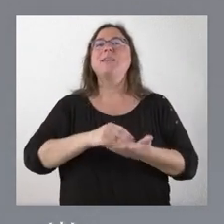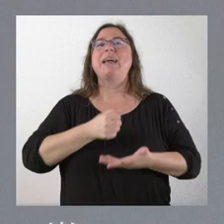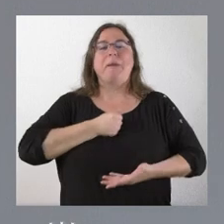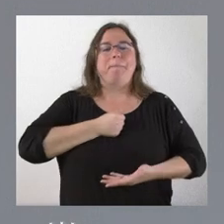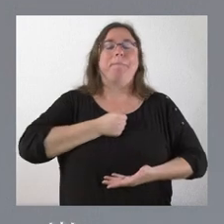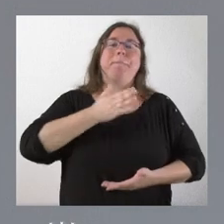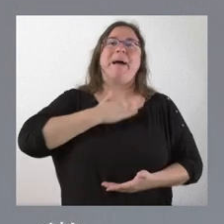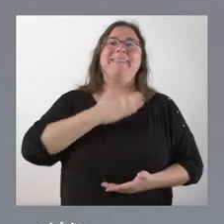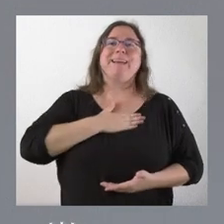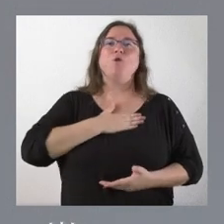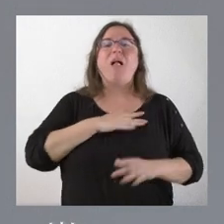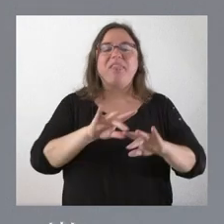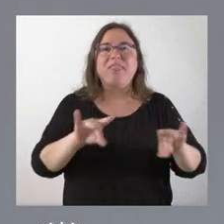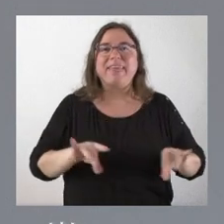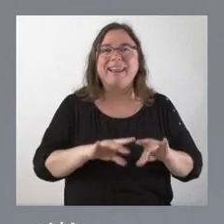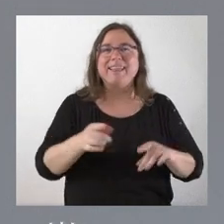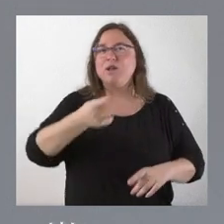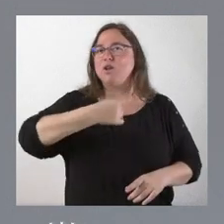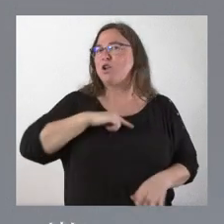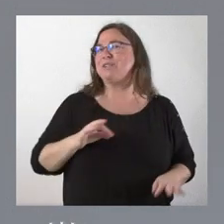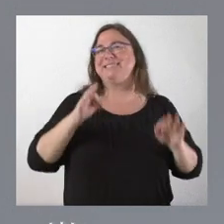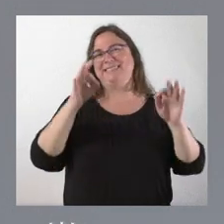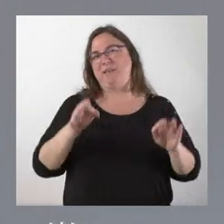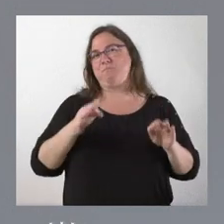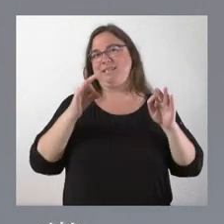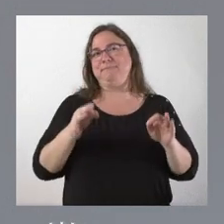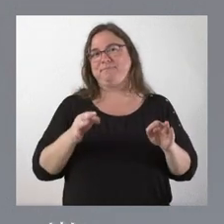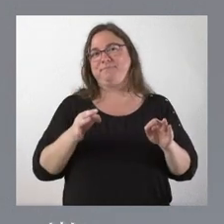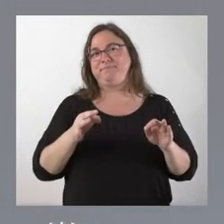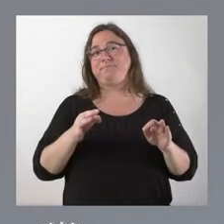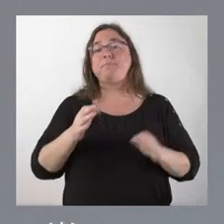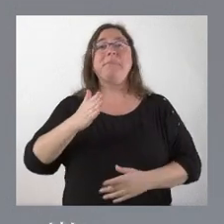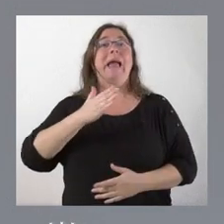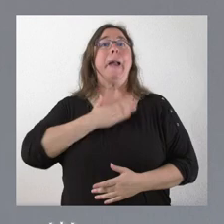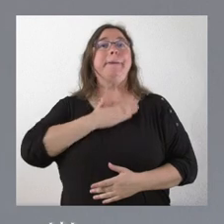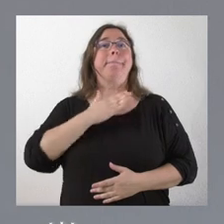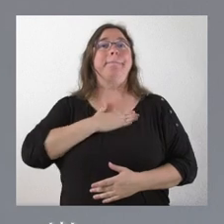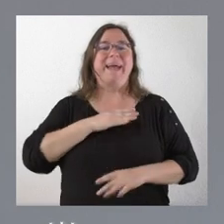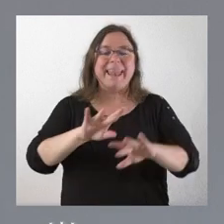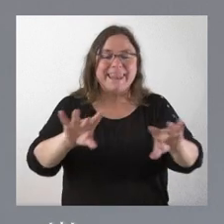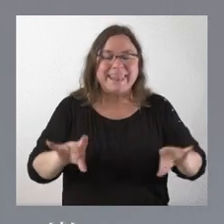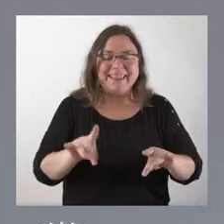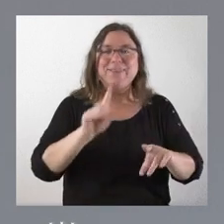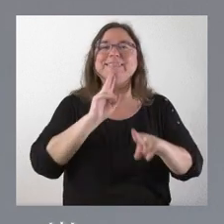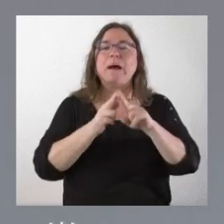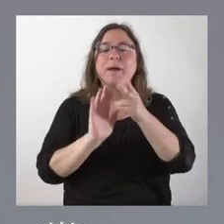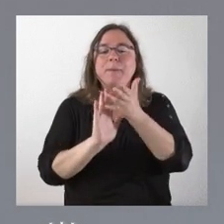nosotros, yo personalmente, siempre hemos tenido la concepción de que el patrimonio no son cenizas, son brasas.